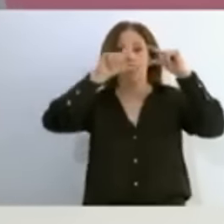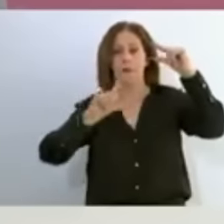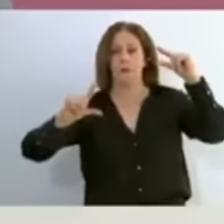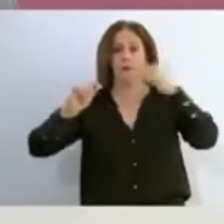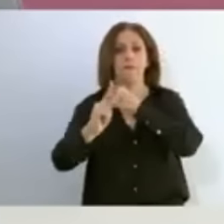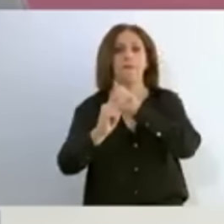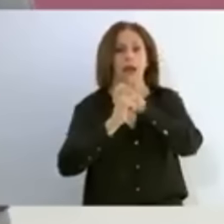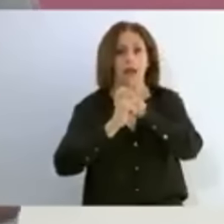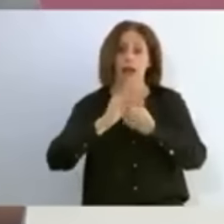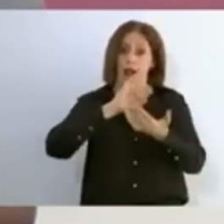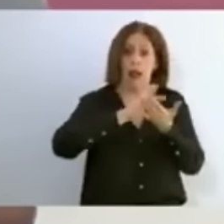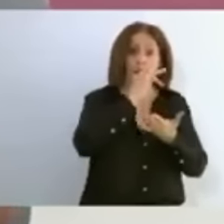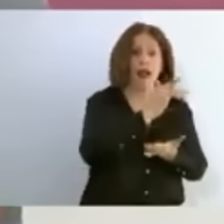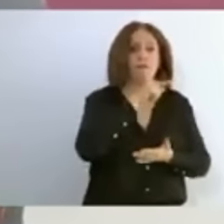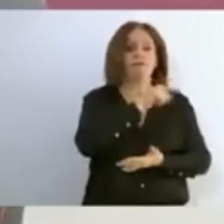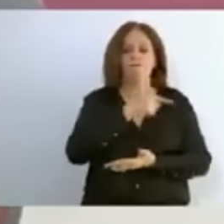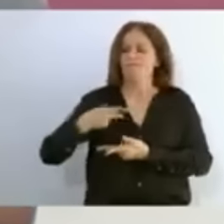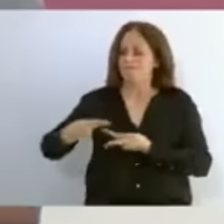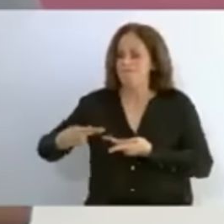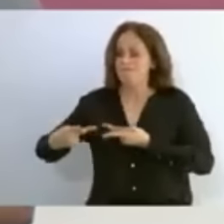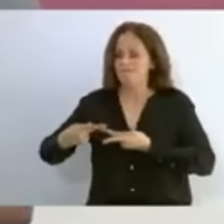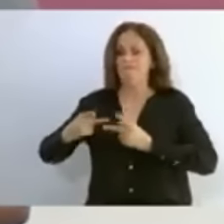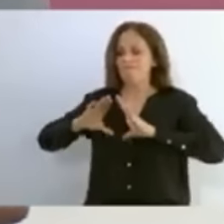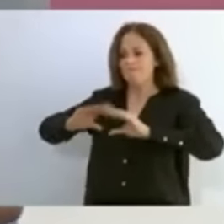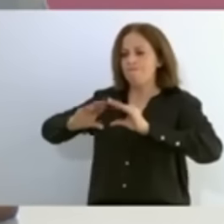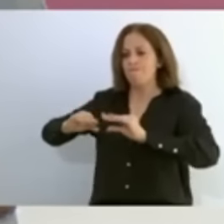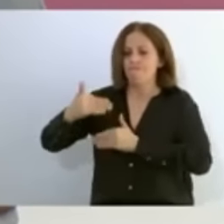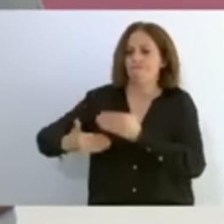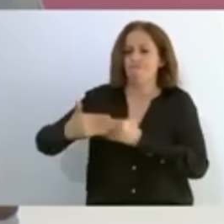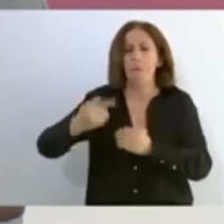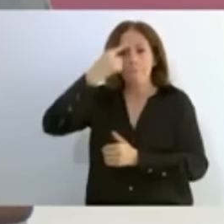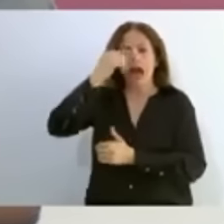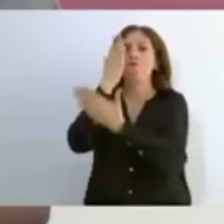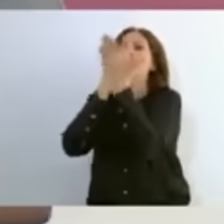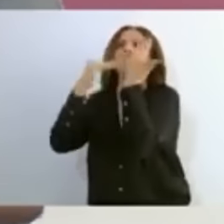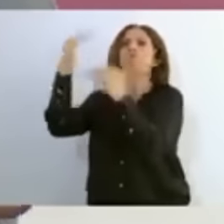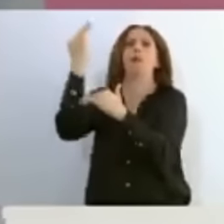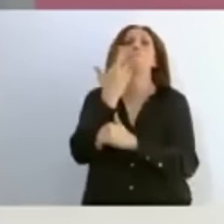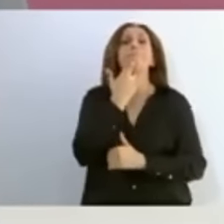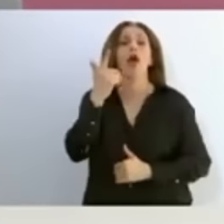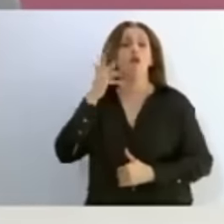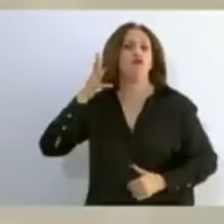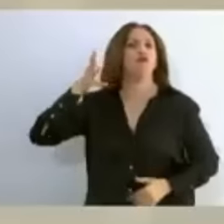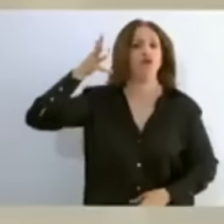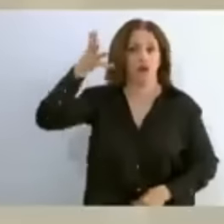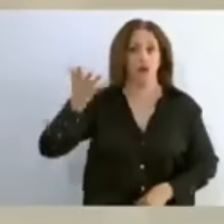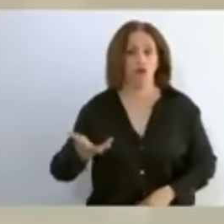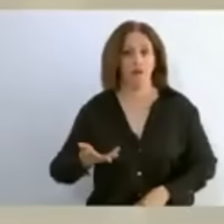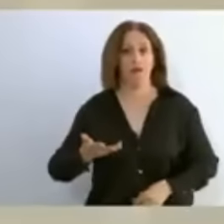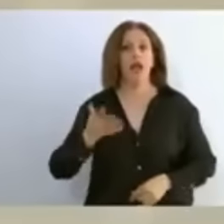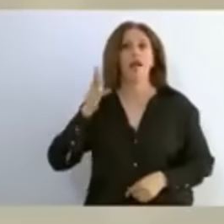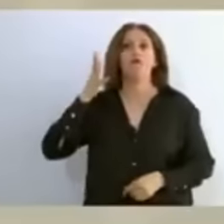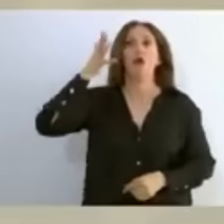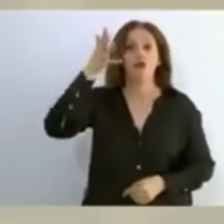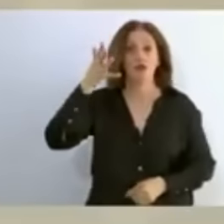enseñarnos a construir el futuro, también por saber que el futuro es joven y además ahora que el futuro es